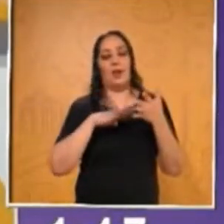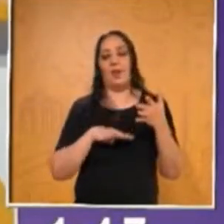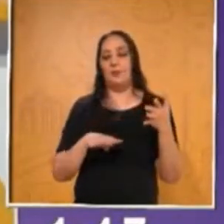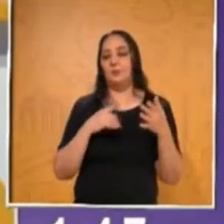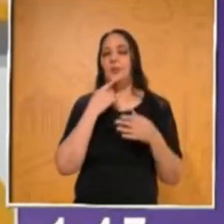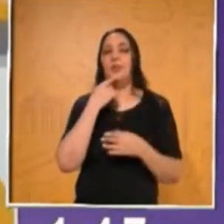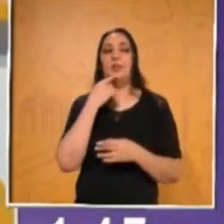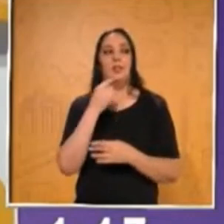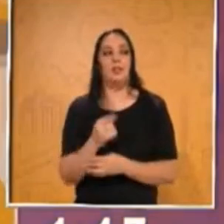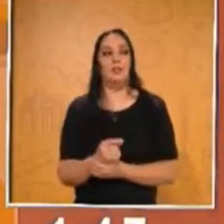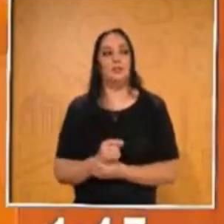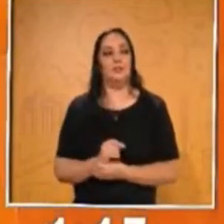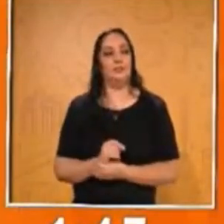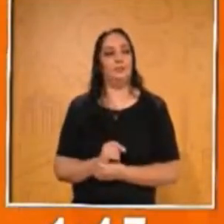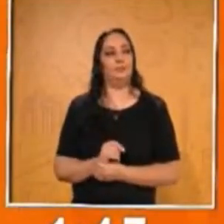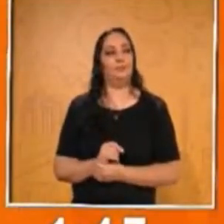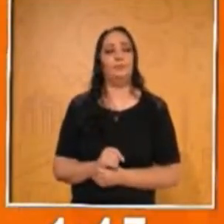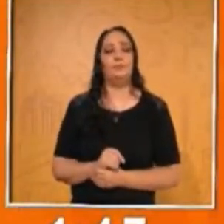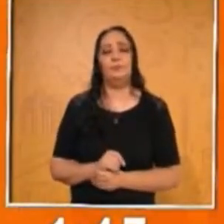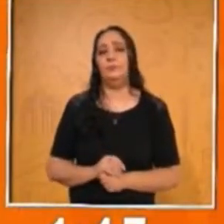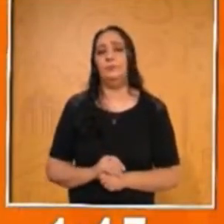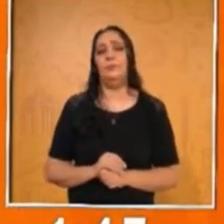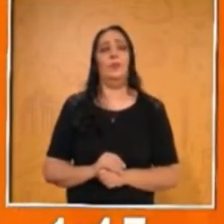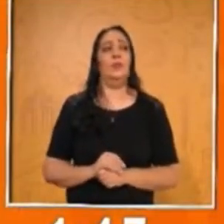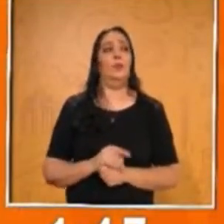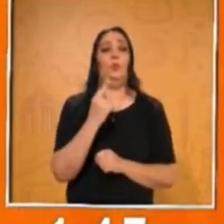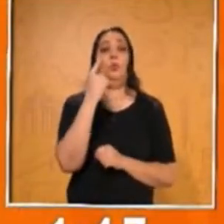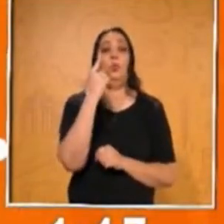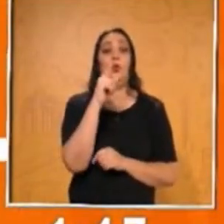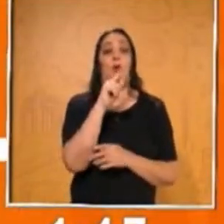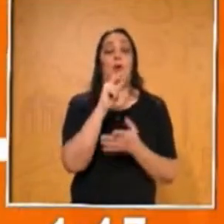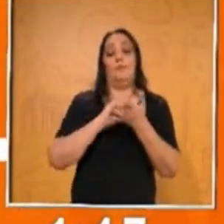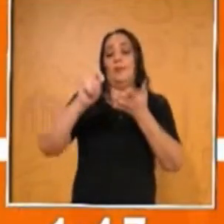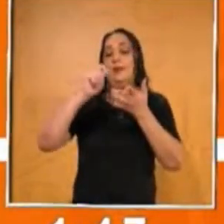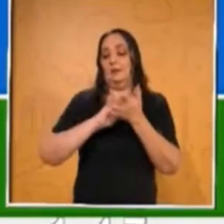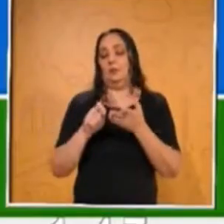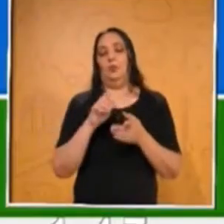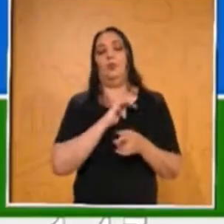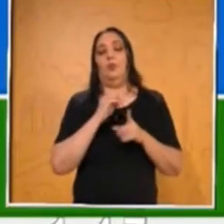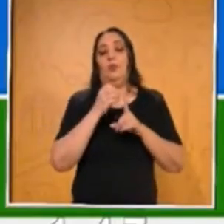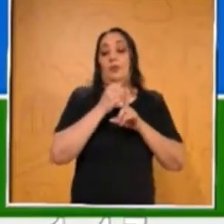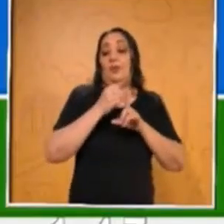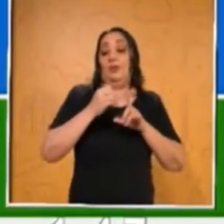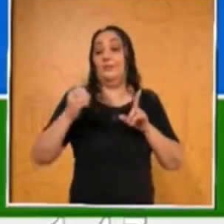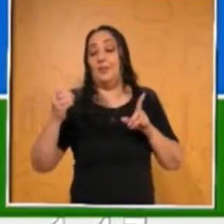la primer pregunta, que es la siguiente. Un texto se puede organizar mediante,